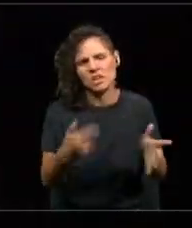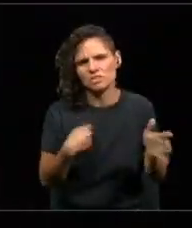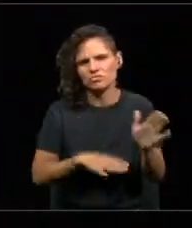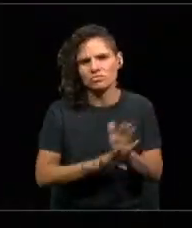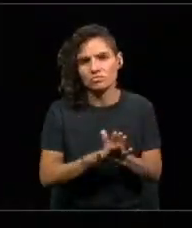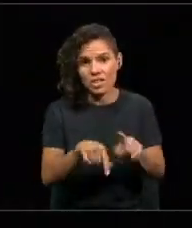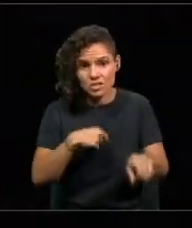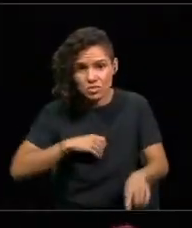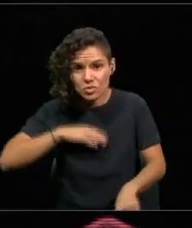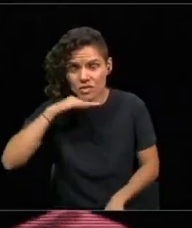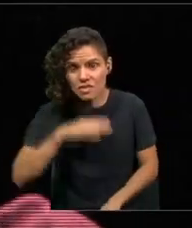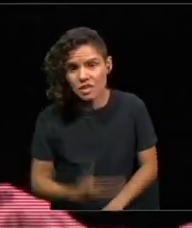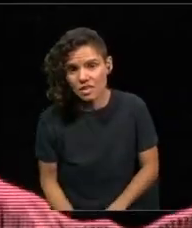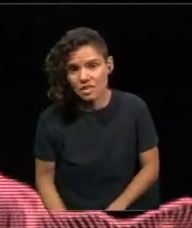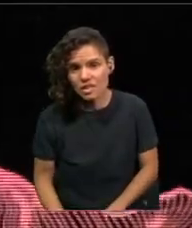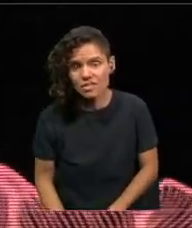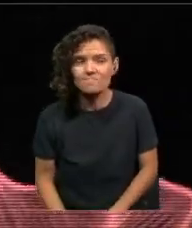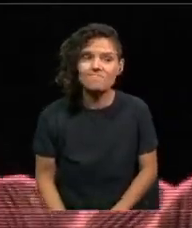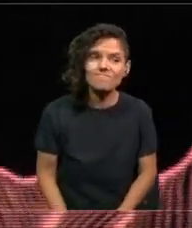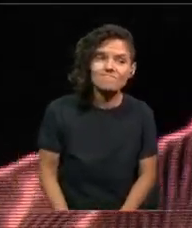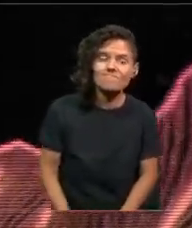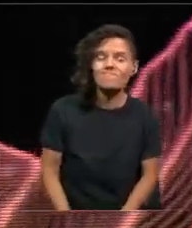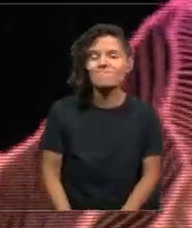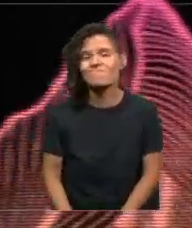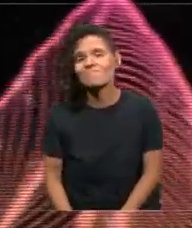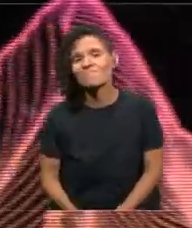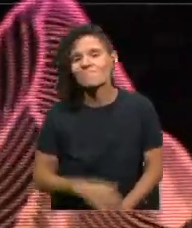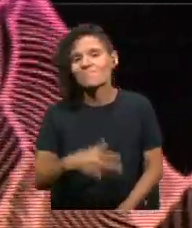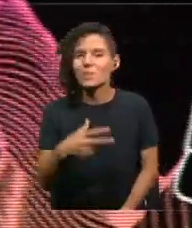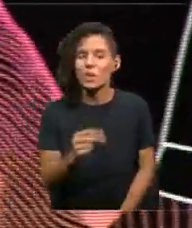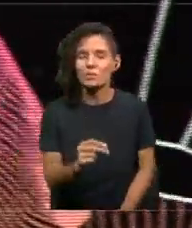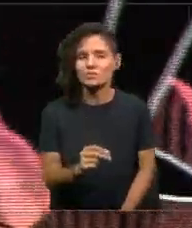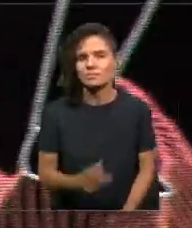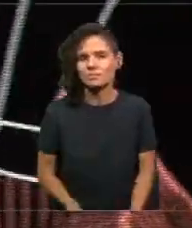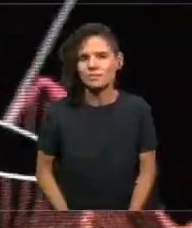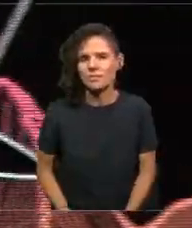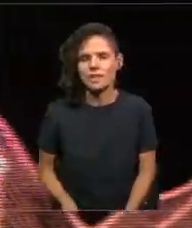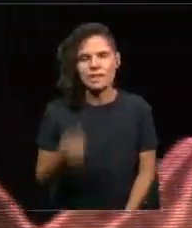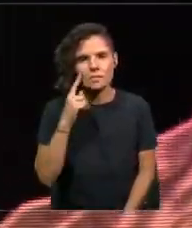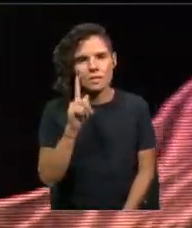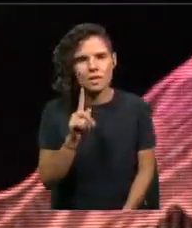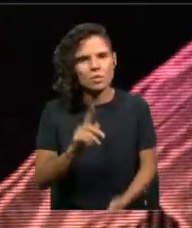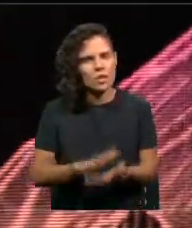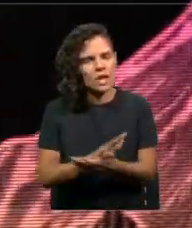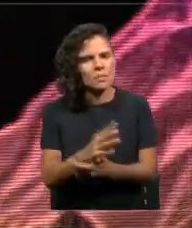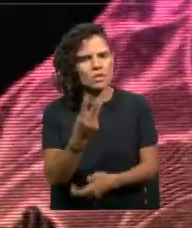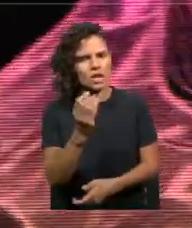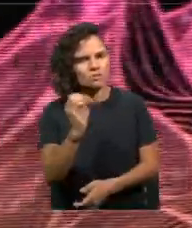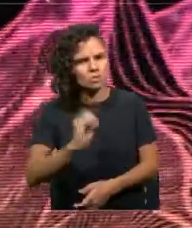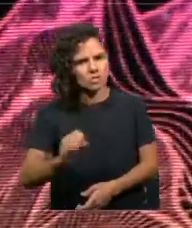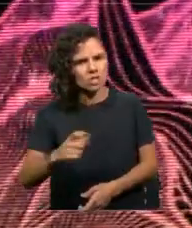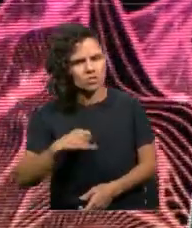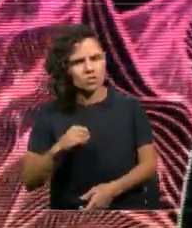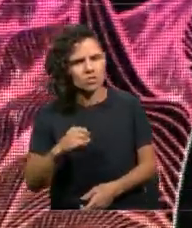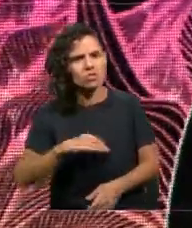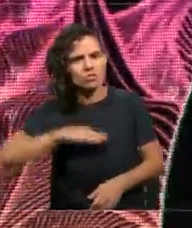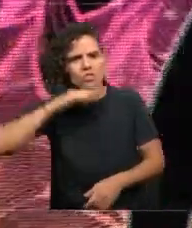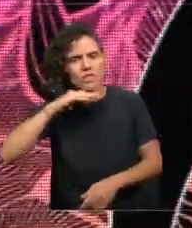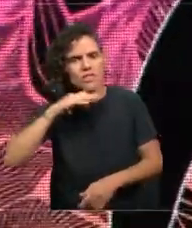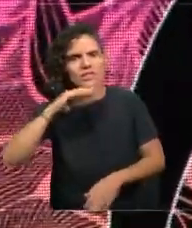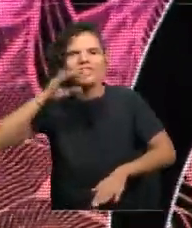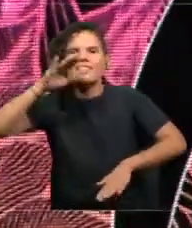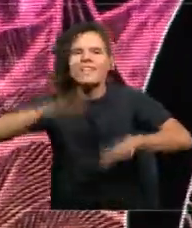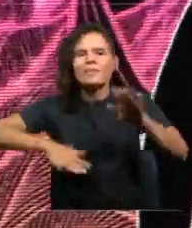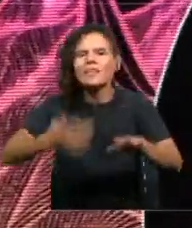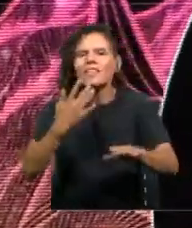suficiente? Uno dice no. Pero ¿podría ser suficiente si tuviéramos una mirada distinta? Esa es la invitación a la que